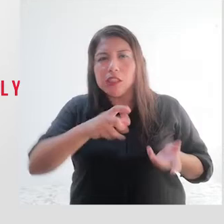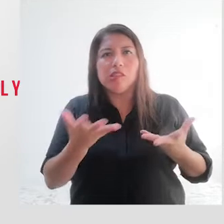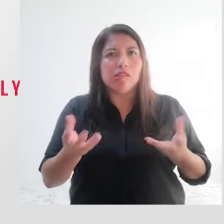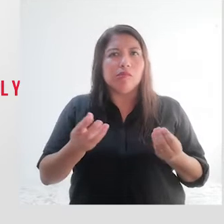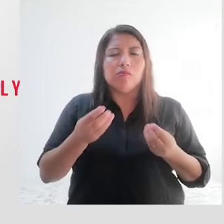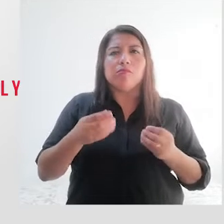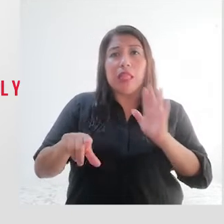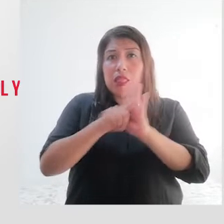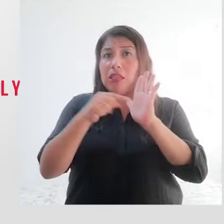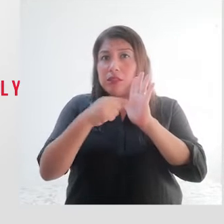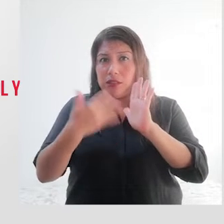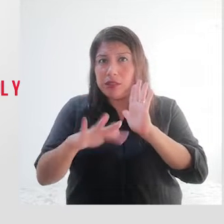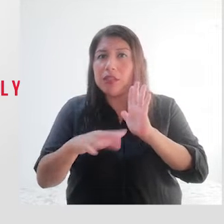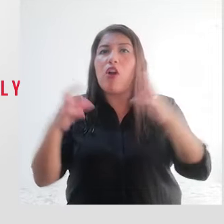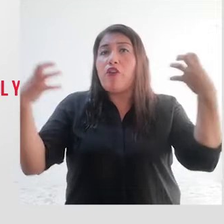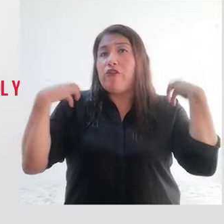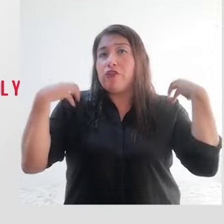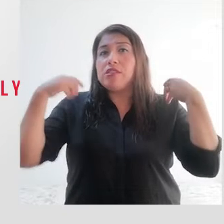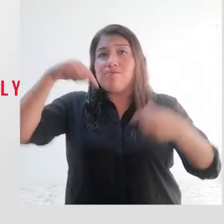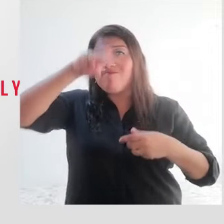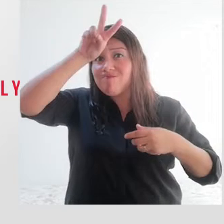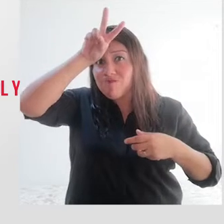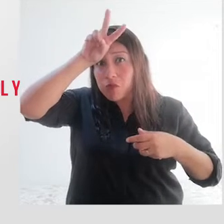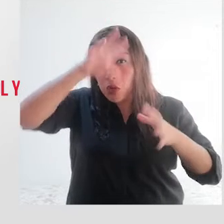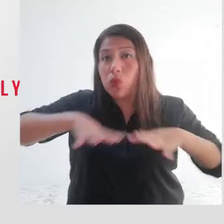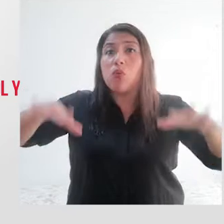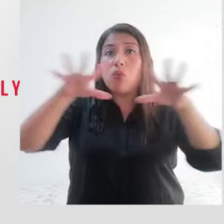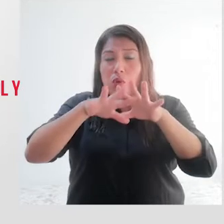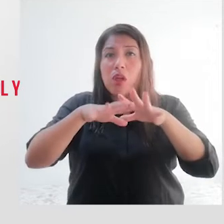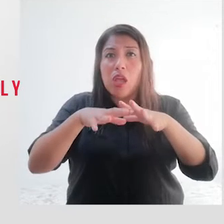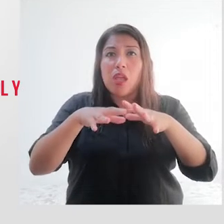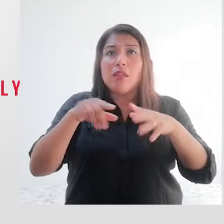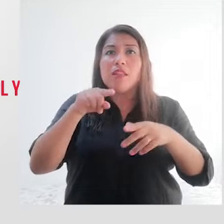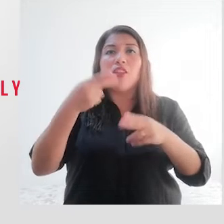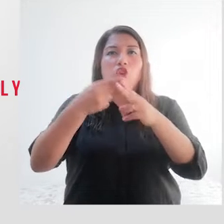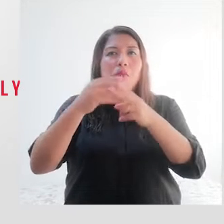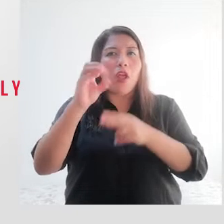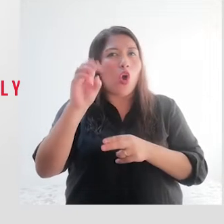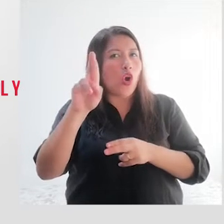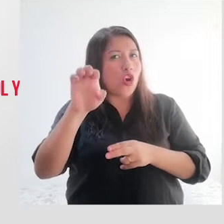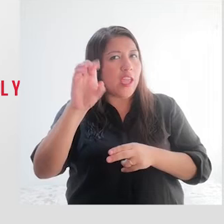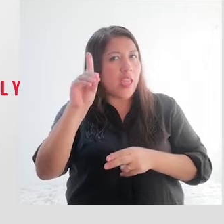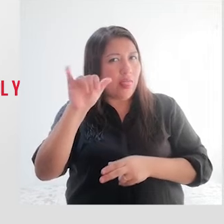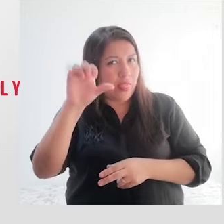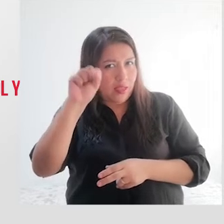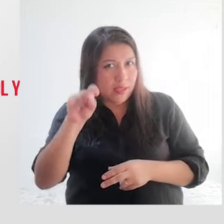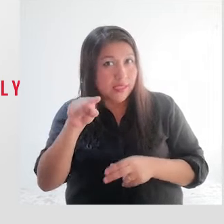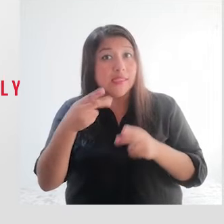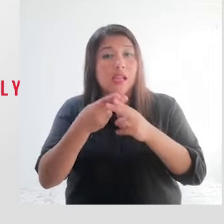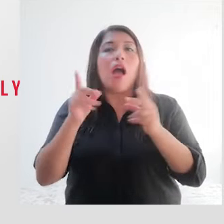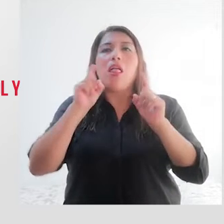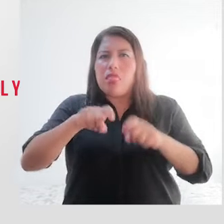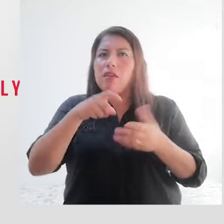deben realizar las oficinas regionales de atención a la persona con discapacidad, a las que llamamos Oredis, y las oficinas